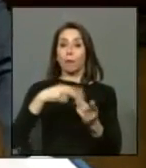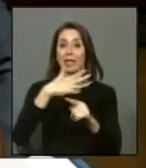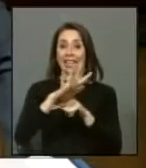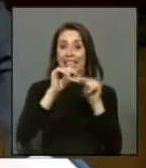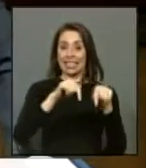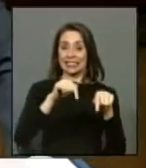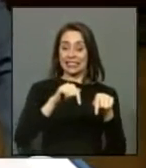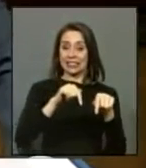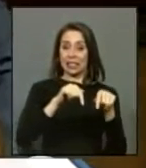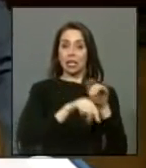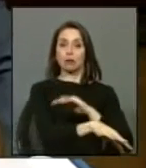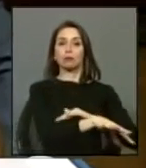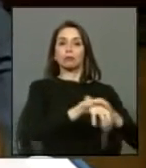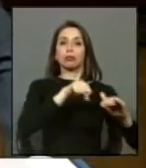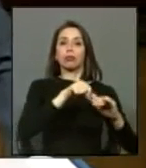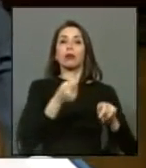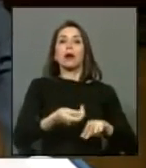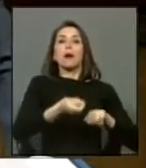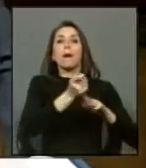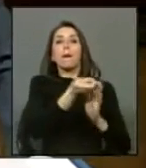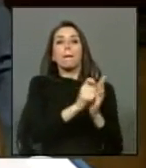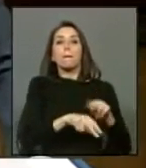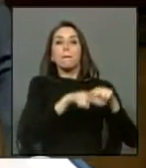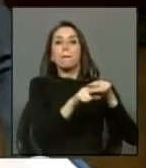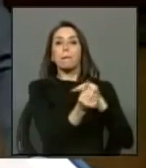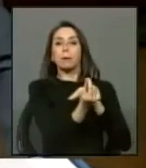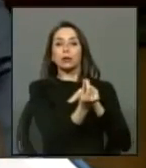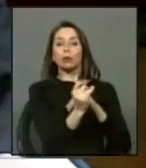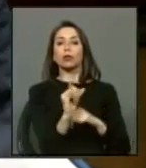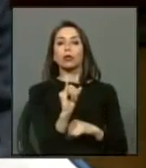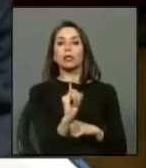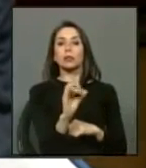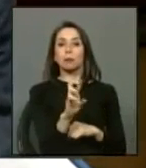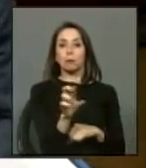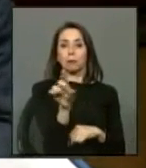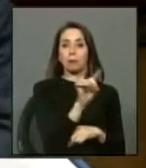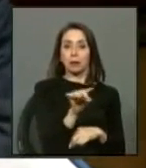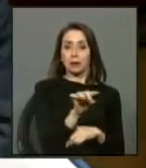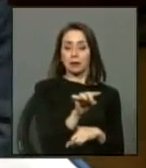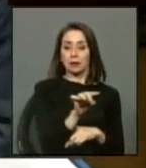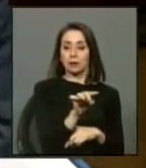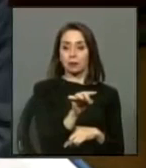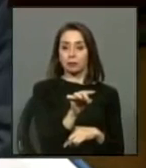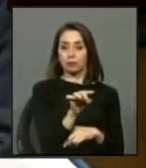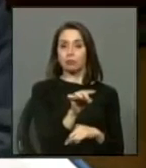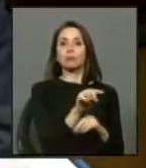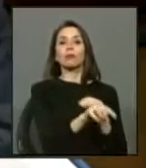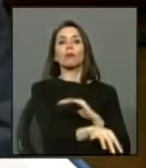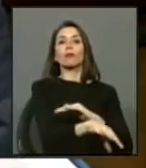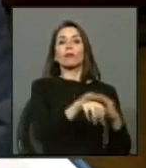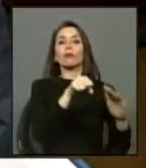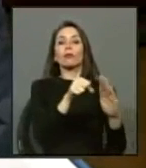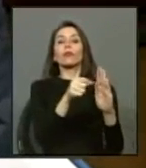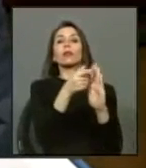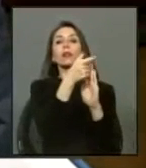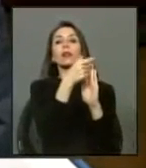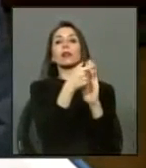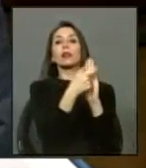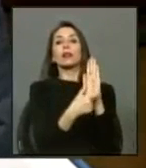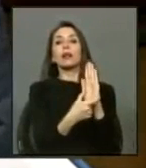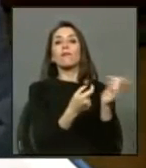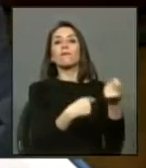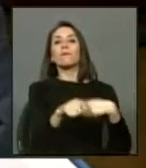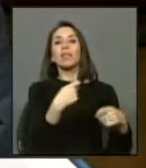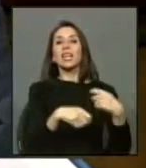se imputará al presupuesto del Instituto de Previsión Social y se financiará con cargo al producto de la